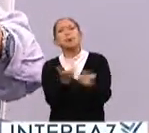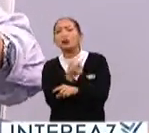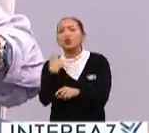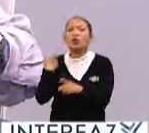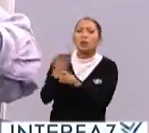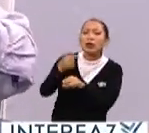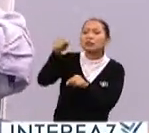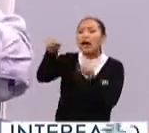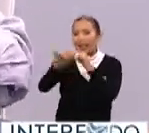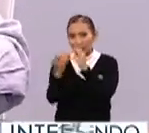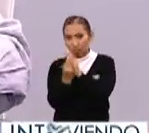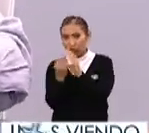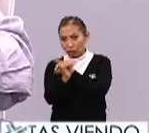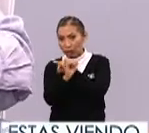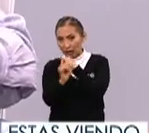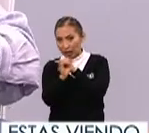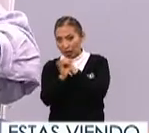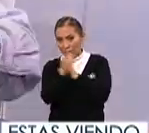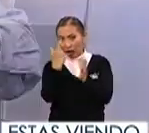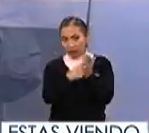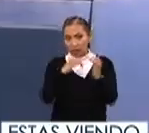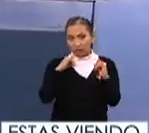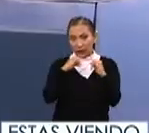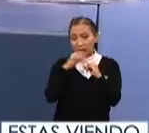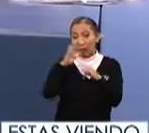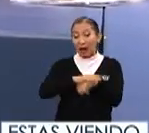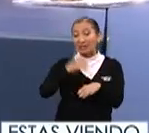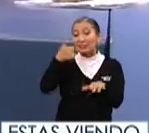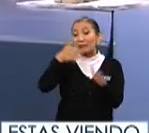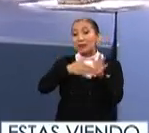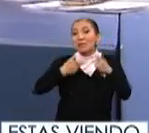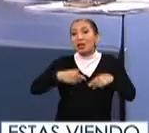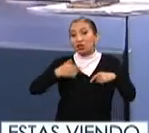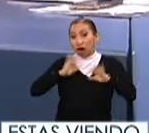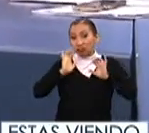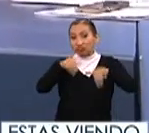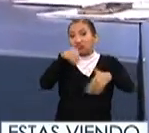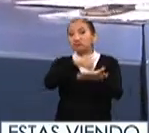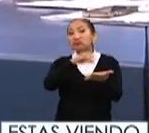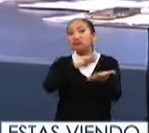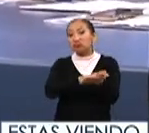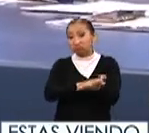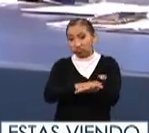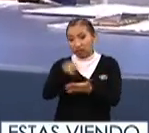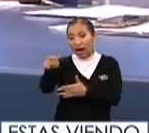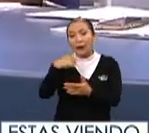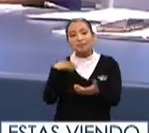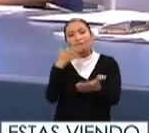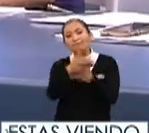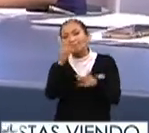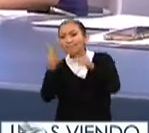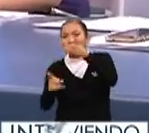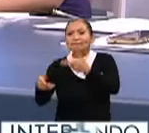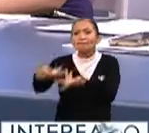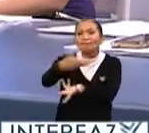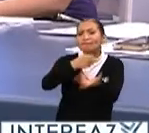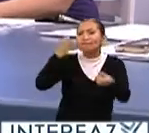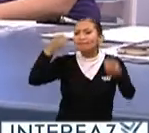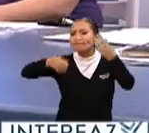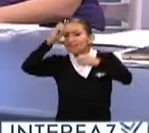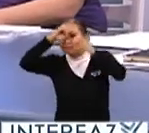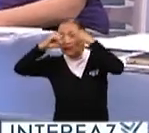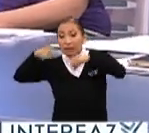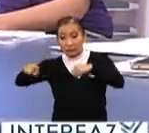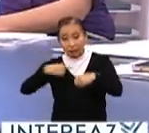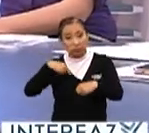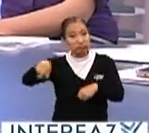El curso en línea que tenemos también con el instituto, tenemos, te digo, más de seis mil personas ya inscritas que además interactúan, dialogan. Y ahí es bien